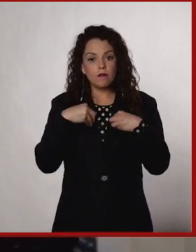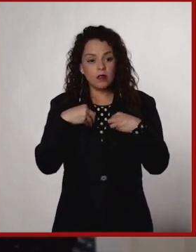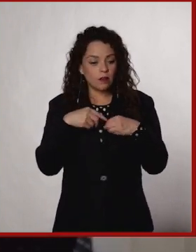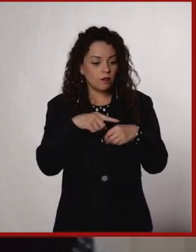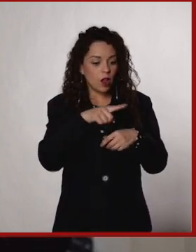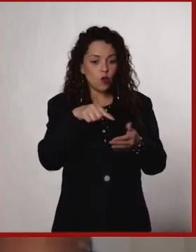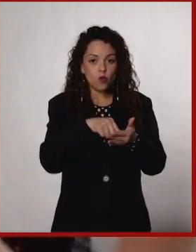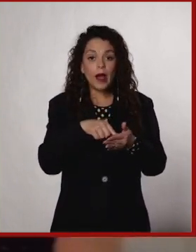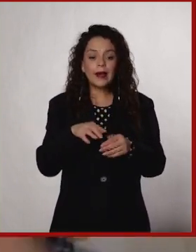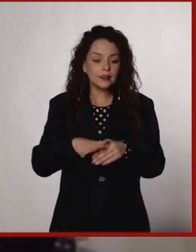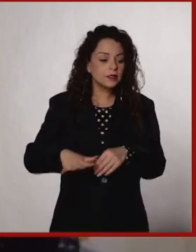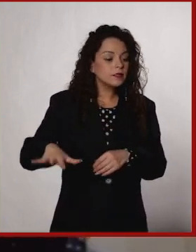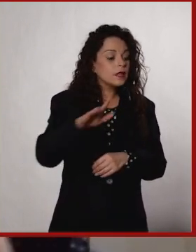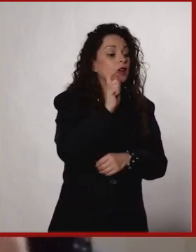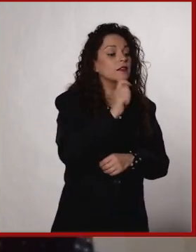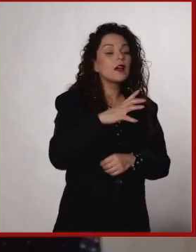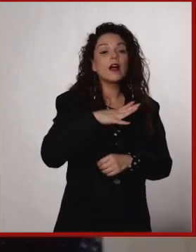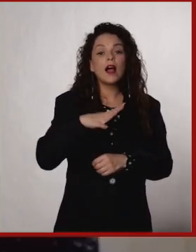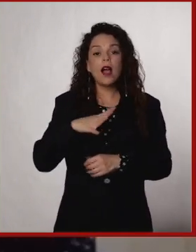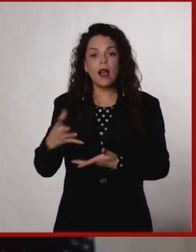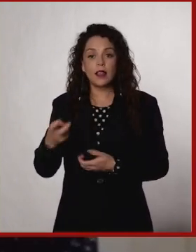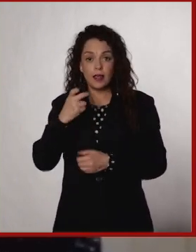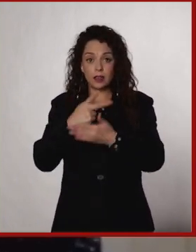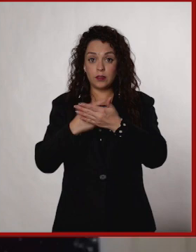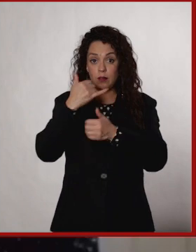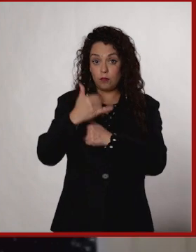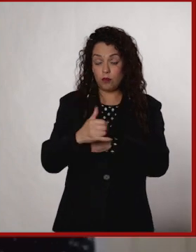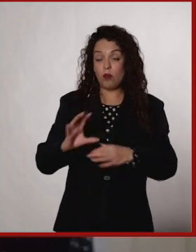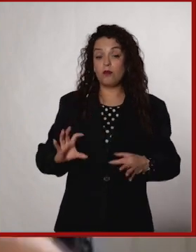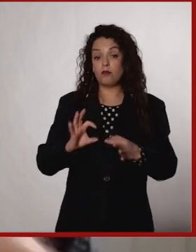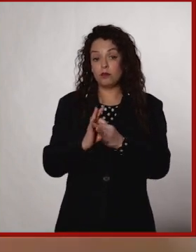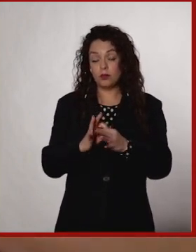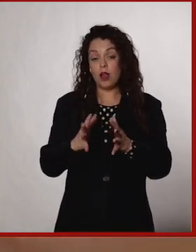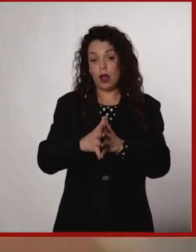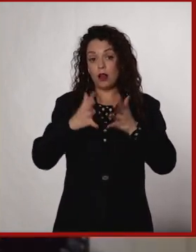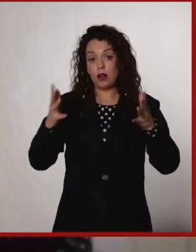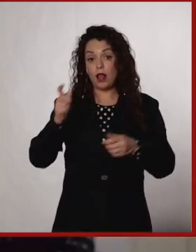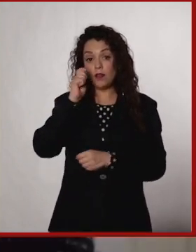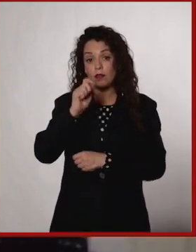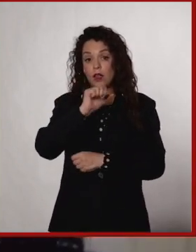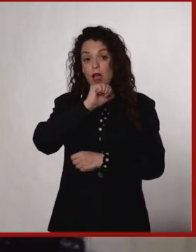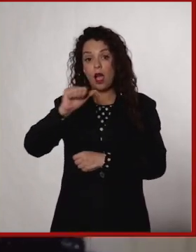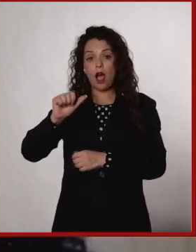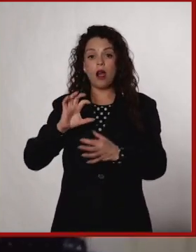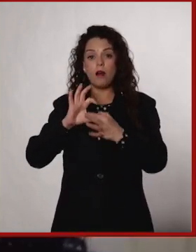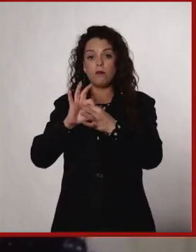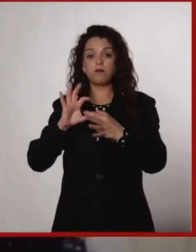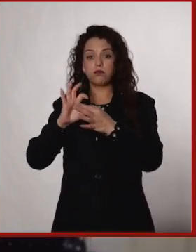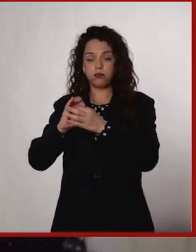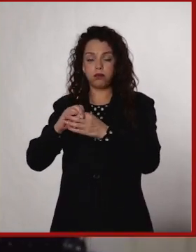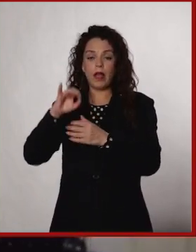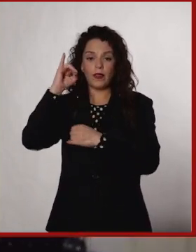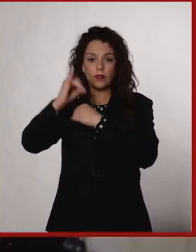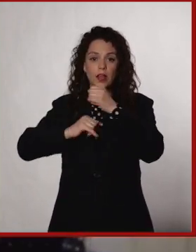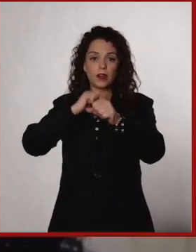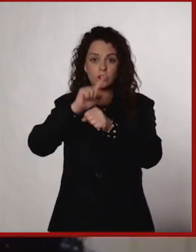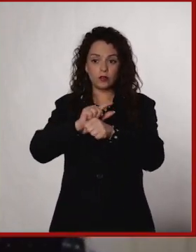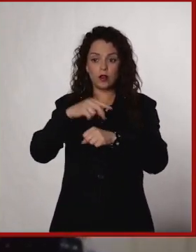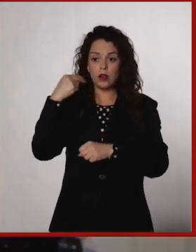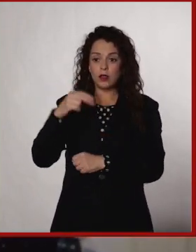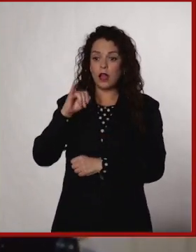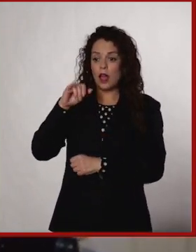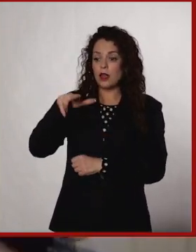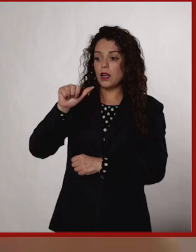de tu entorno. Este proyecto pertenece a una red grande internacional que se llama